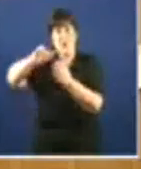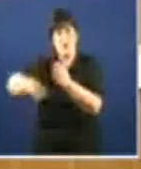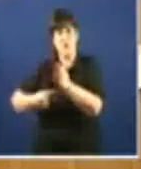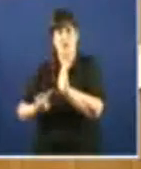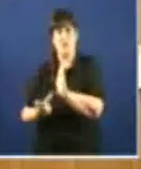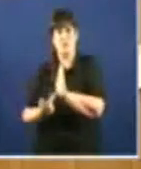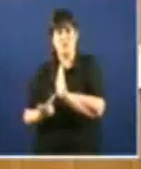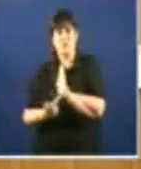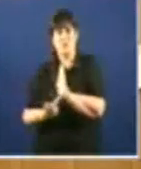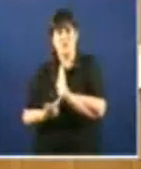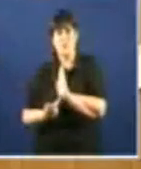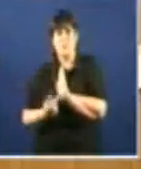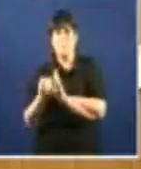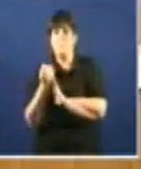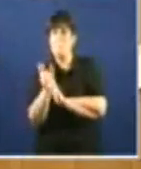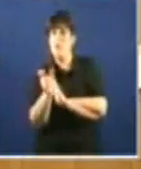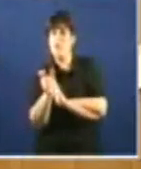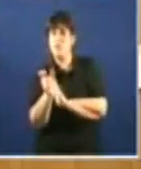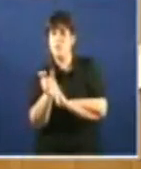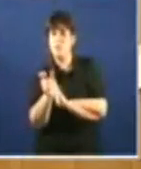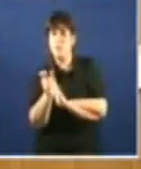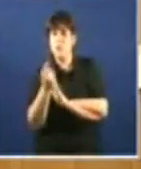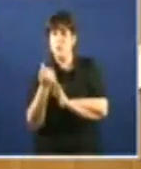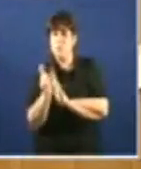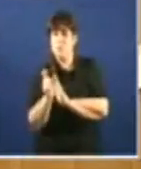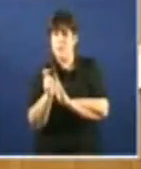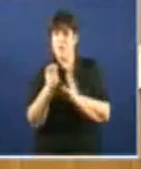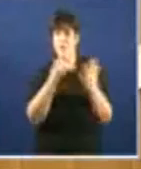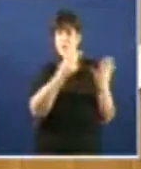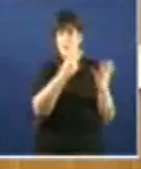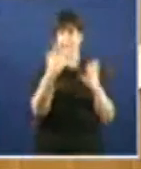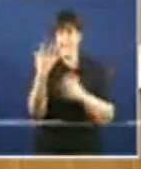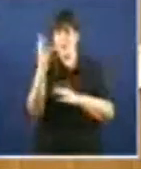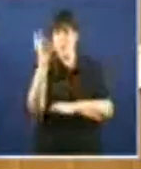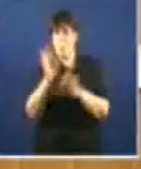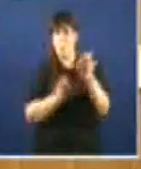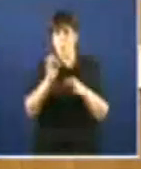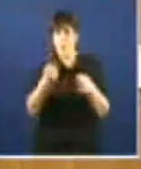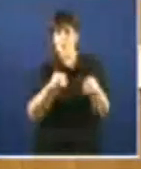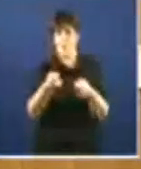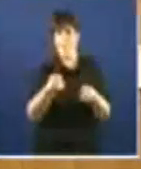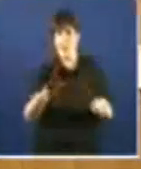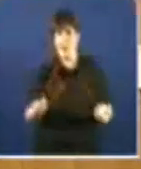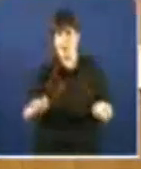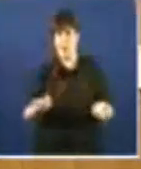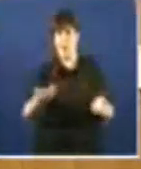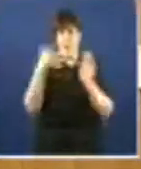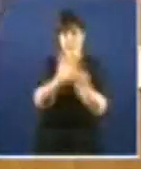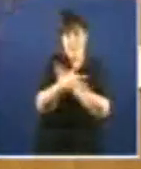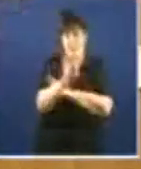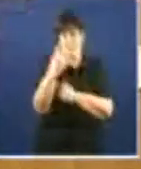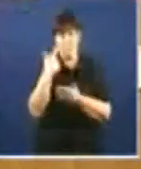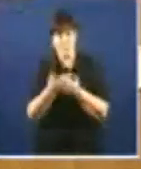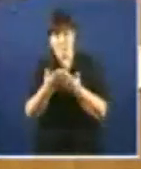é cun precio de mercado máis 75%. Non hai explicación ni justificación para tal